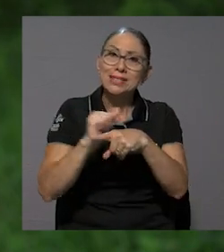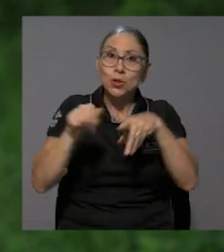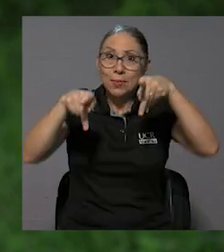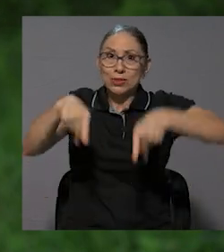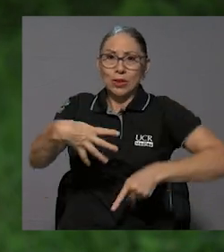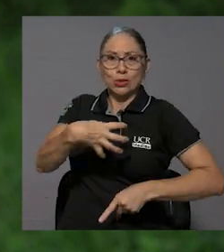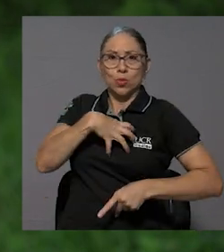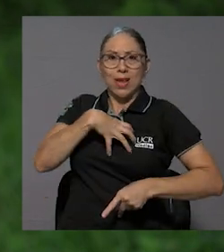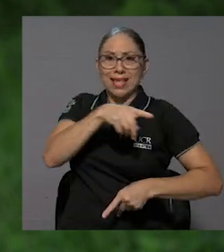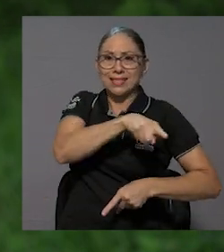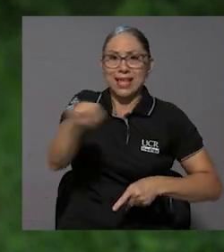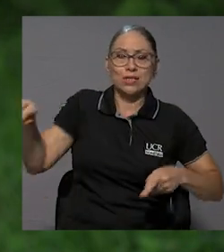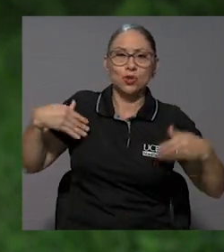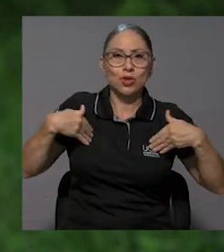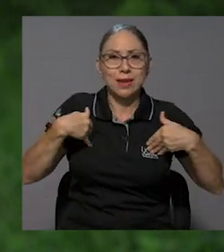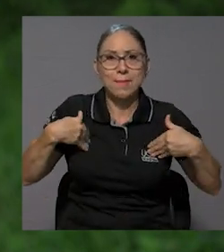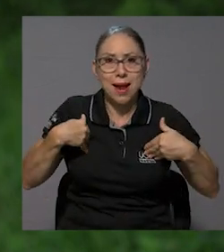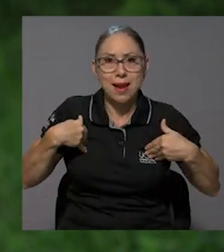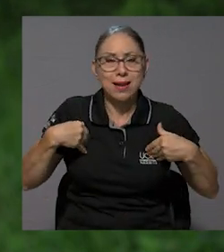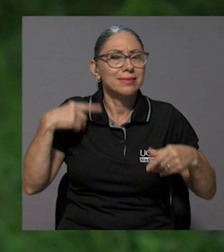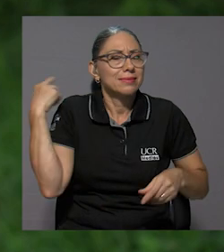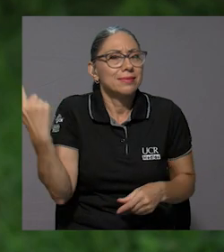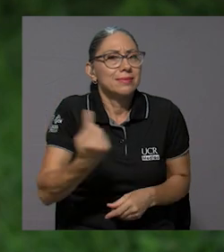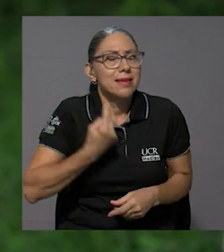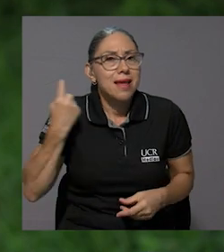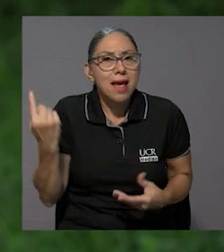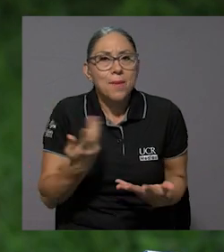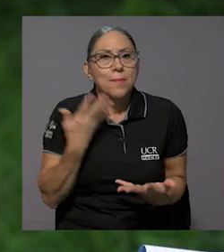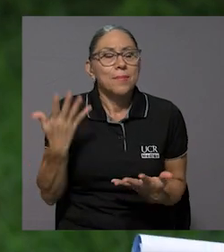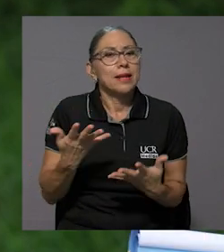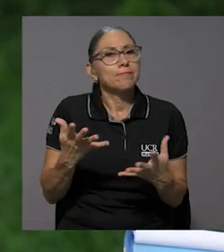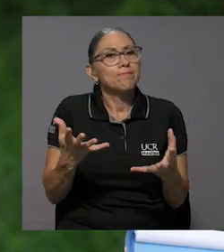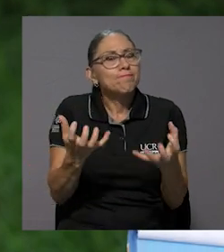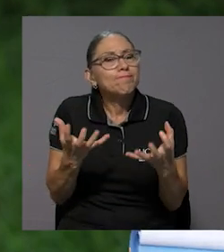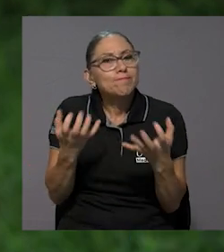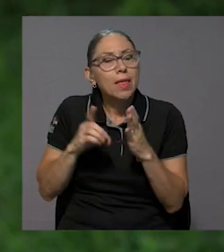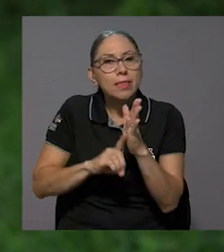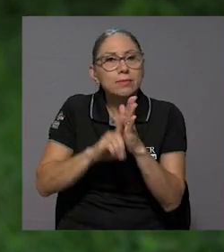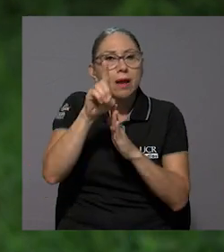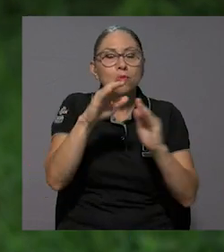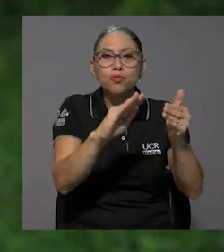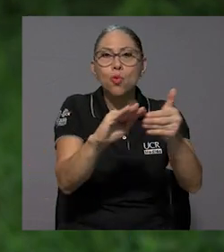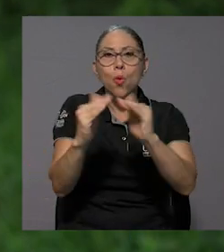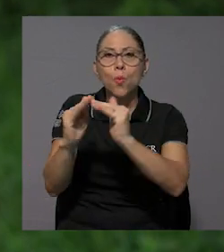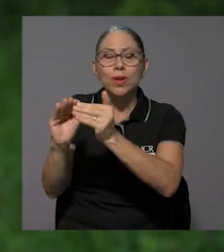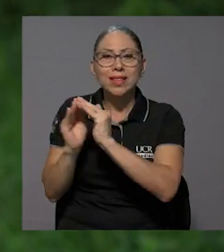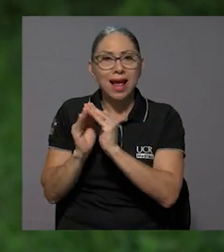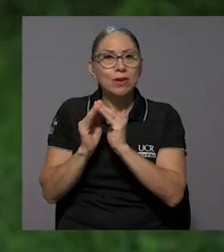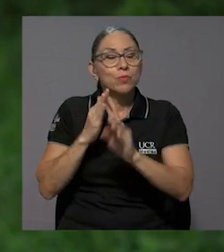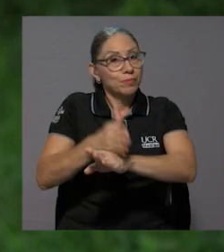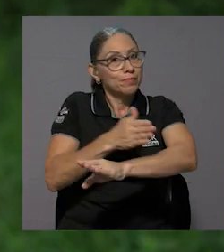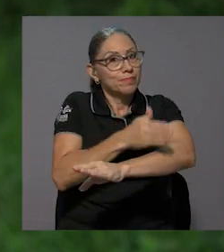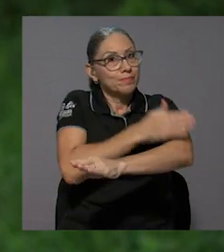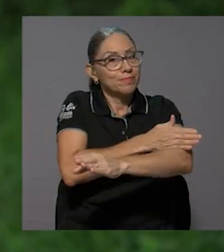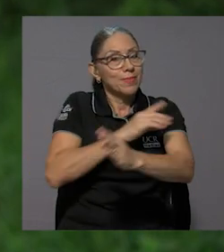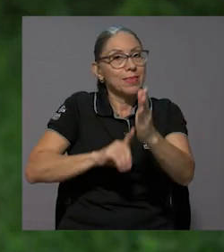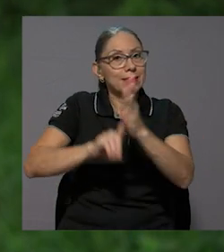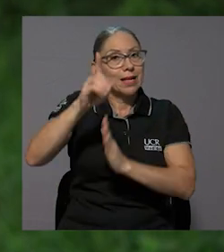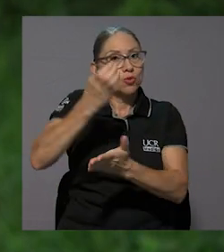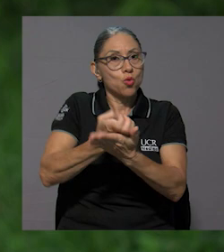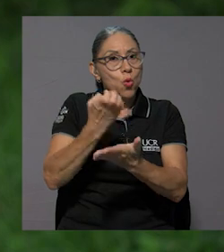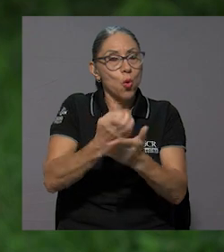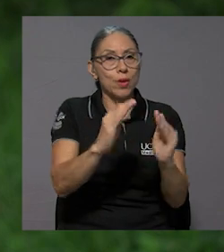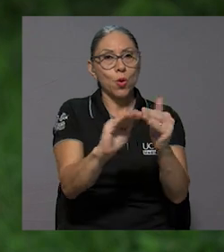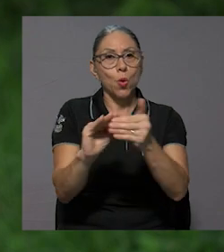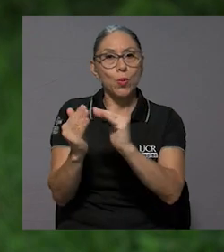estos animales. Siempre velando también por ese desarrollo comunitario, ese mejoramiento del desarrollo económico comunitario